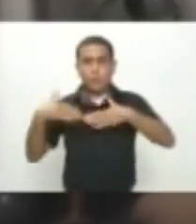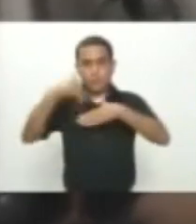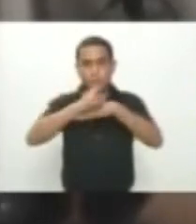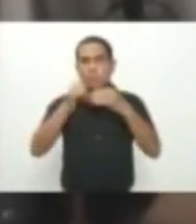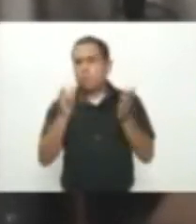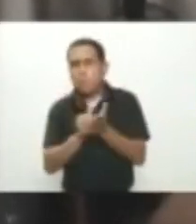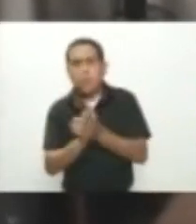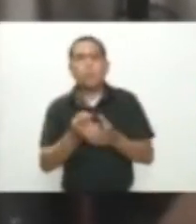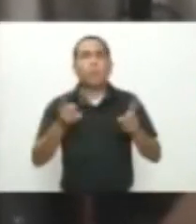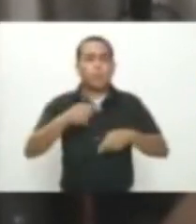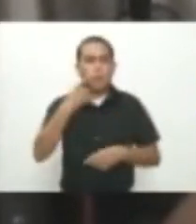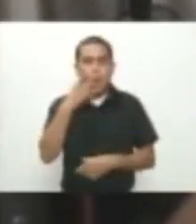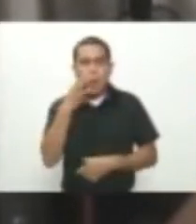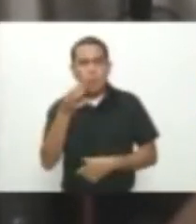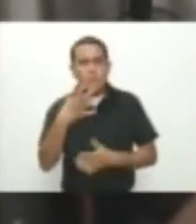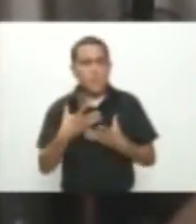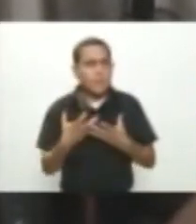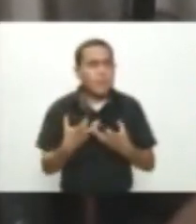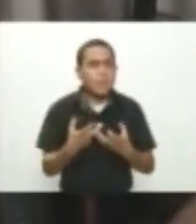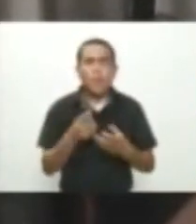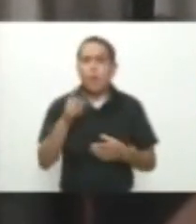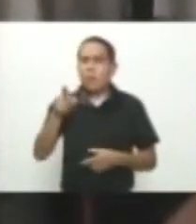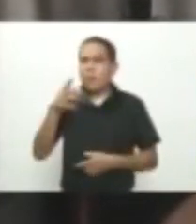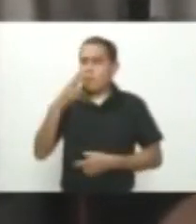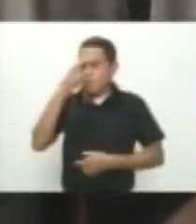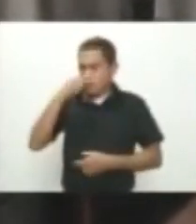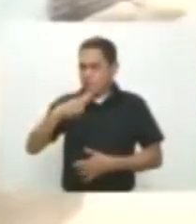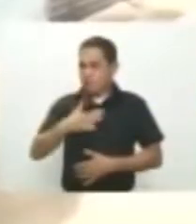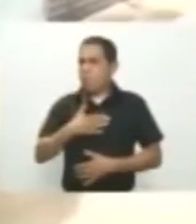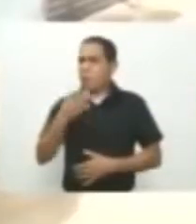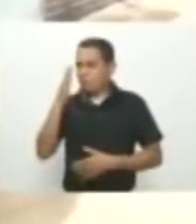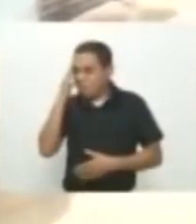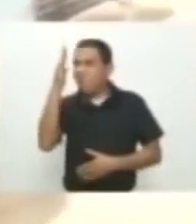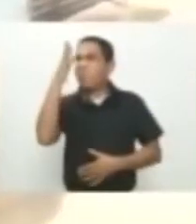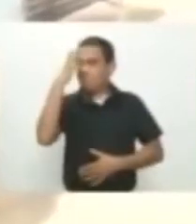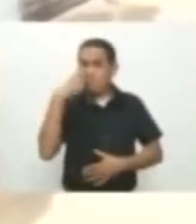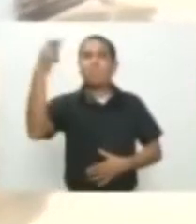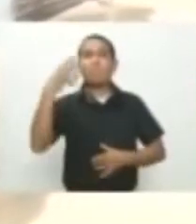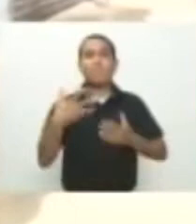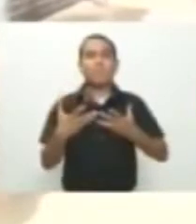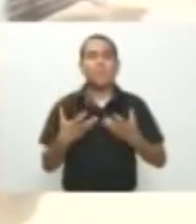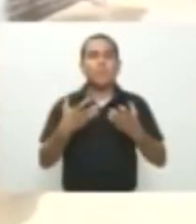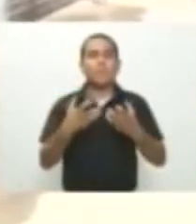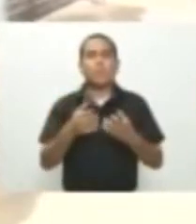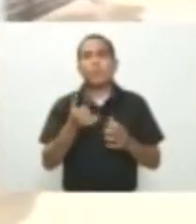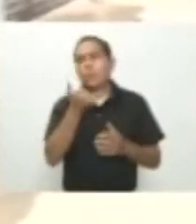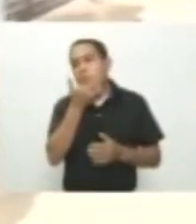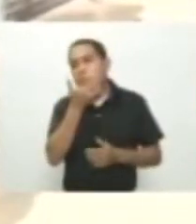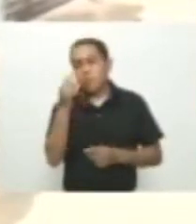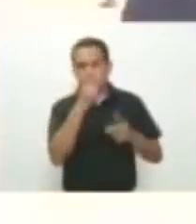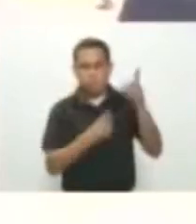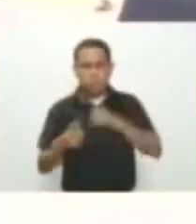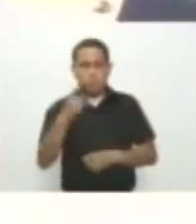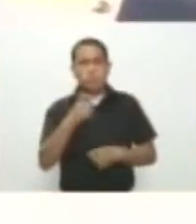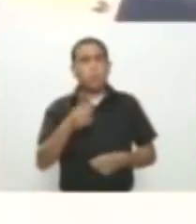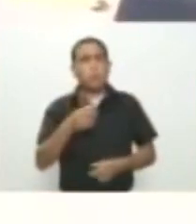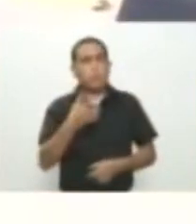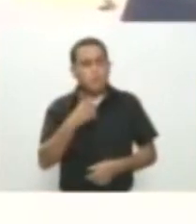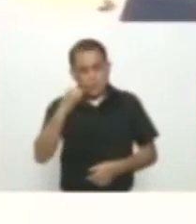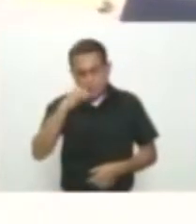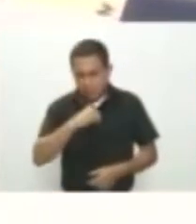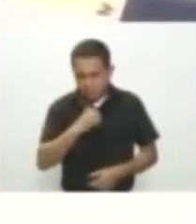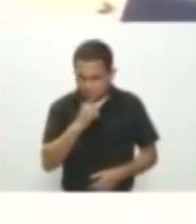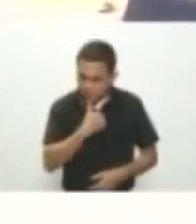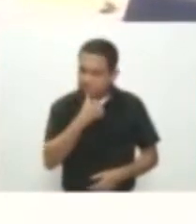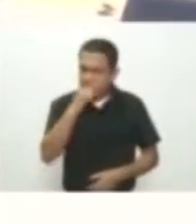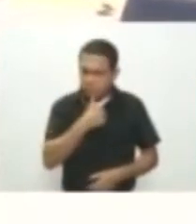tenía esa esperanza la misma de haber realizado a su hijo como profesional y quizás por eso nunca se detuvo a pensar cuán duro es vivir de las